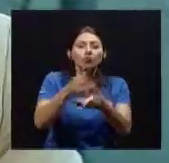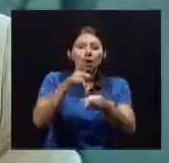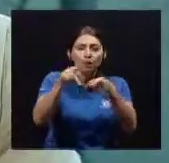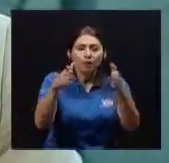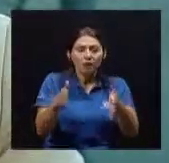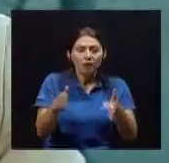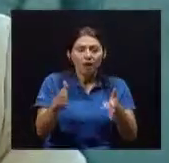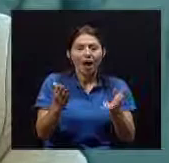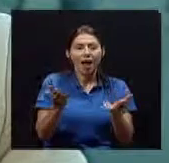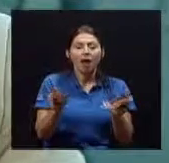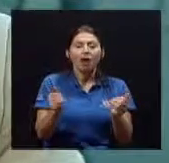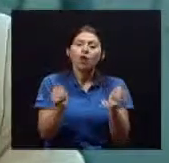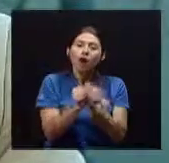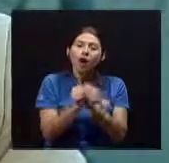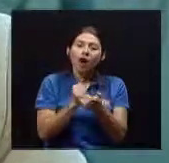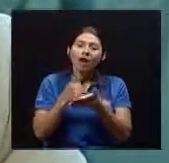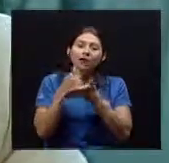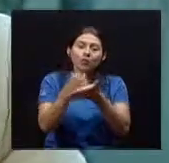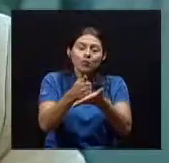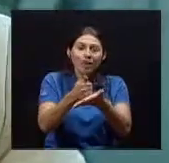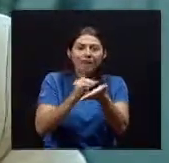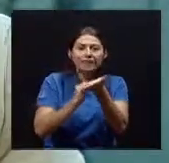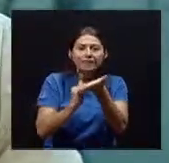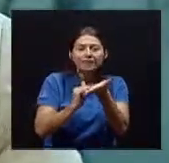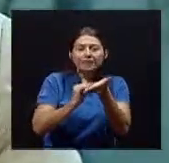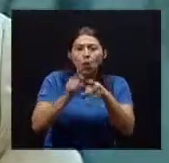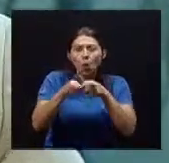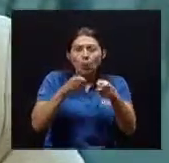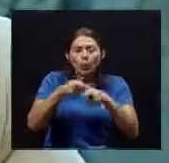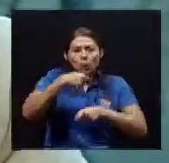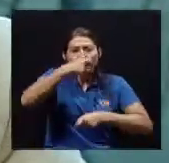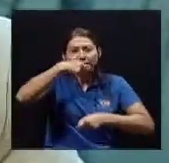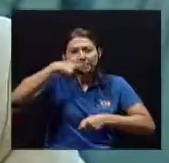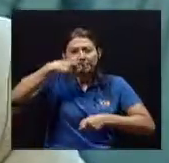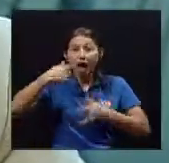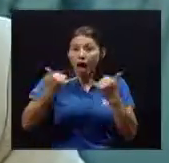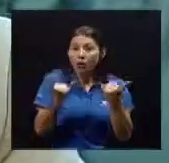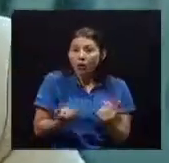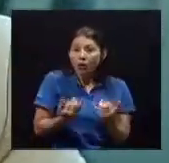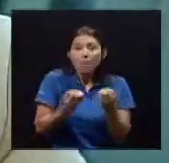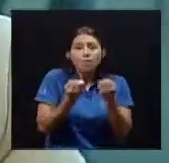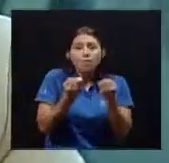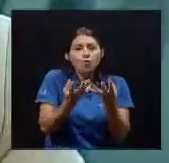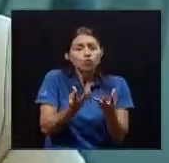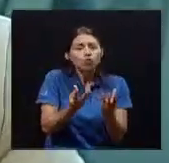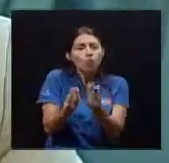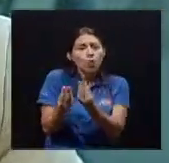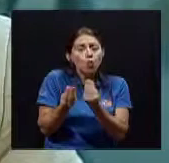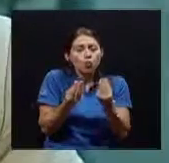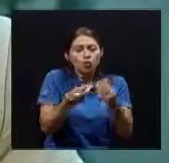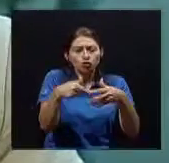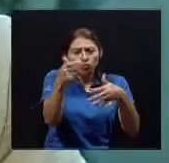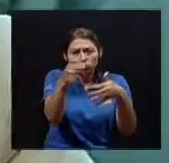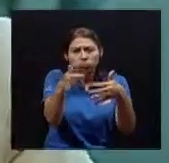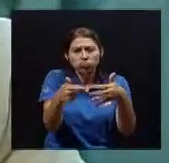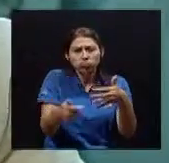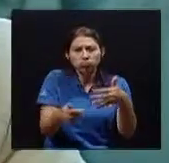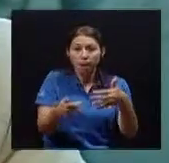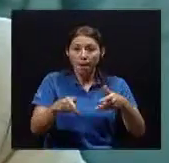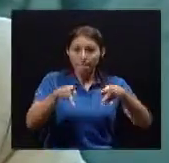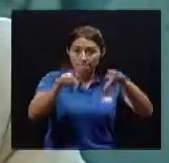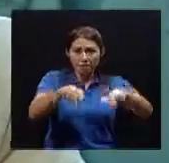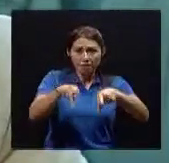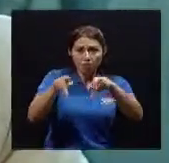ayuda Profesional Con la ayuda De la higiene El control Ahora hay un montón De productos Que permiten A la persona